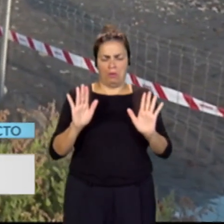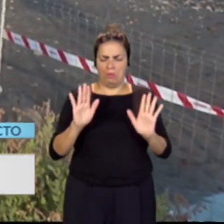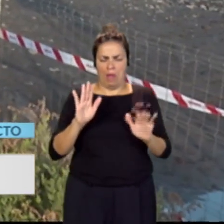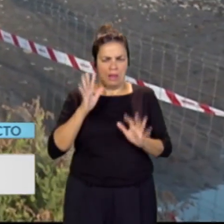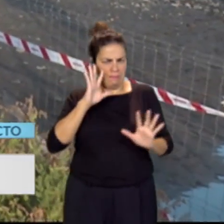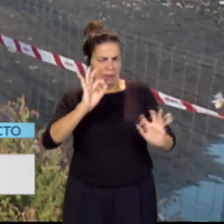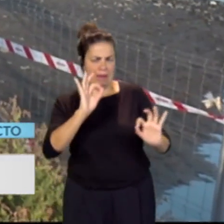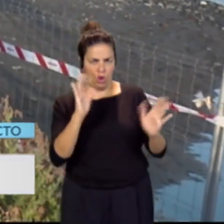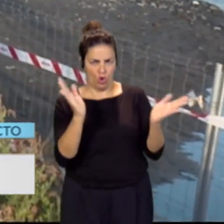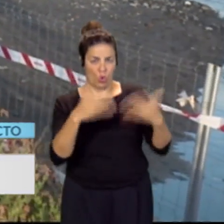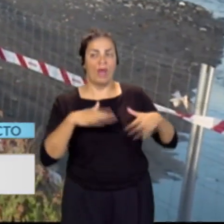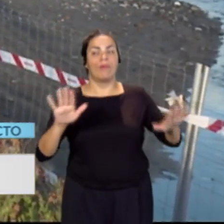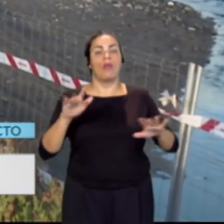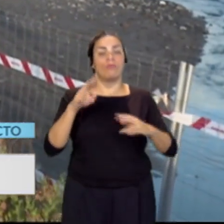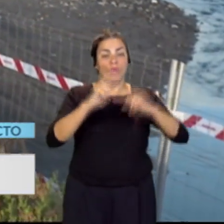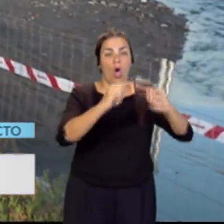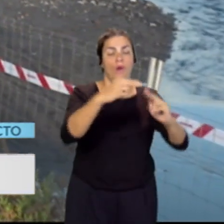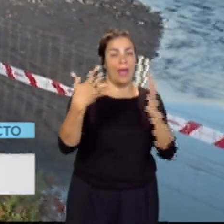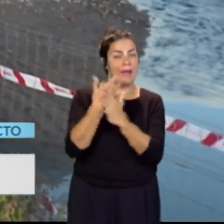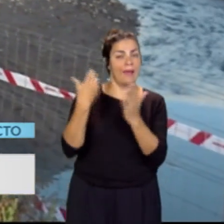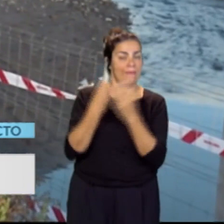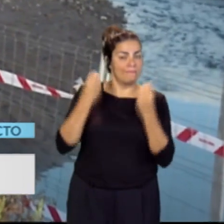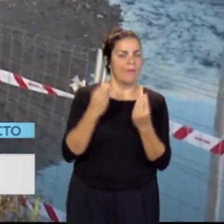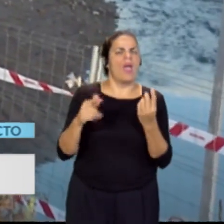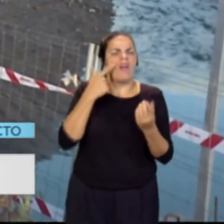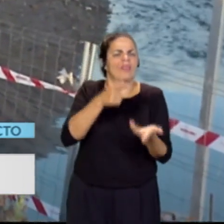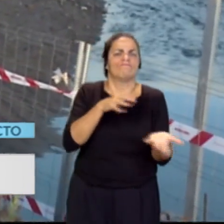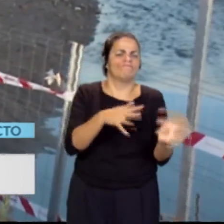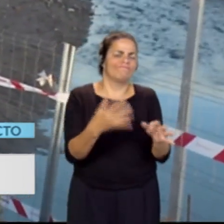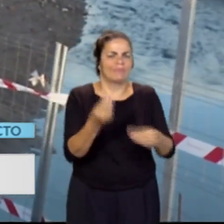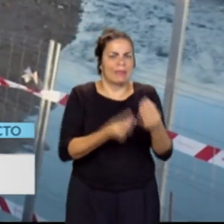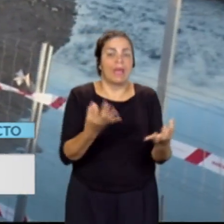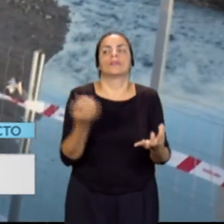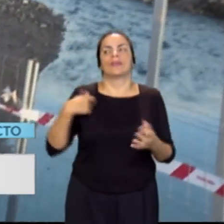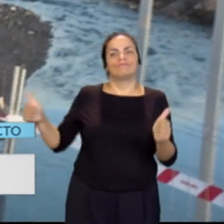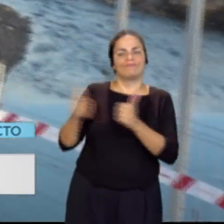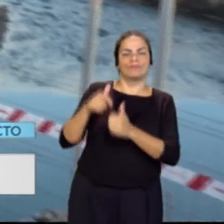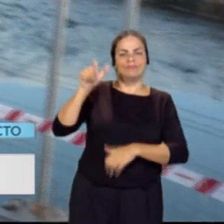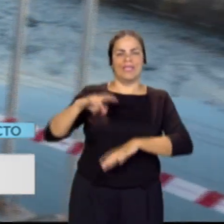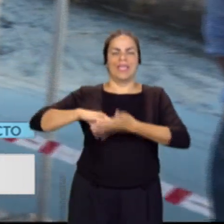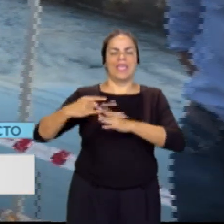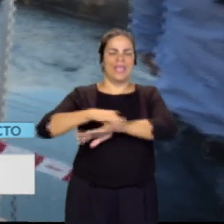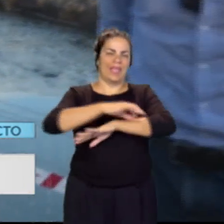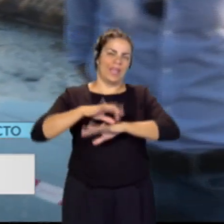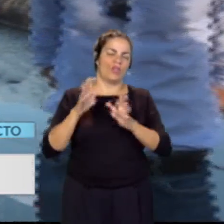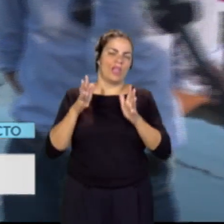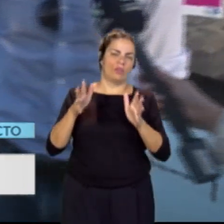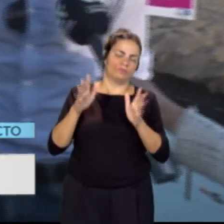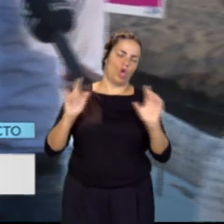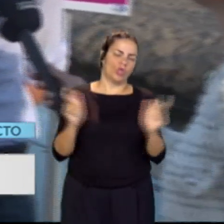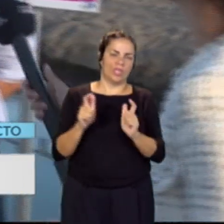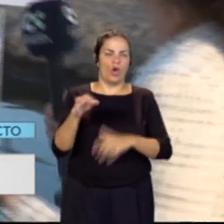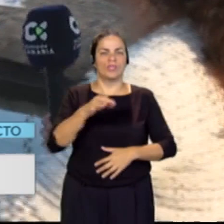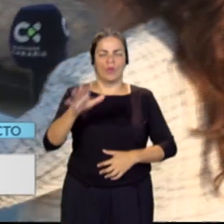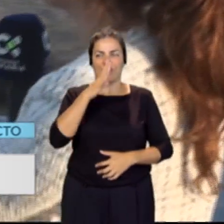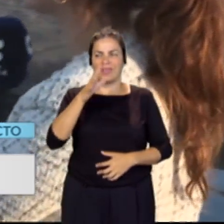Pero bueno, para explicarnos mejor esta obra y qué actuaciones se están ejecutando, ya nos acompaña el ingeniero del Consejo Insular de Agua, Juan Pardo, buenos días. Hola,